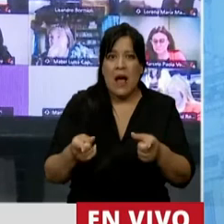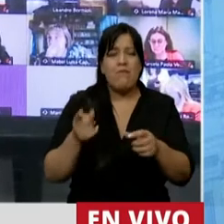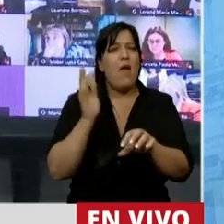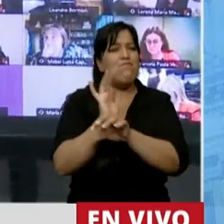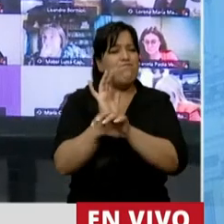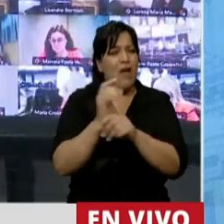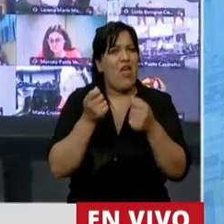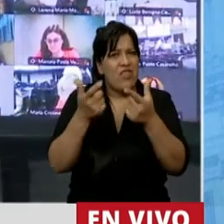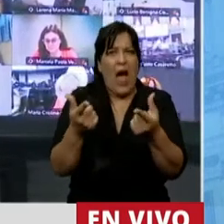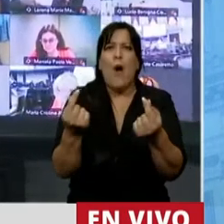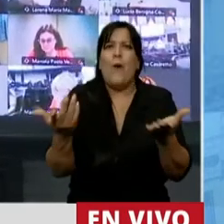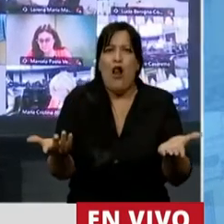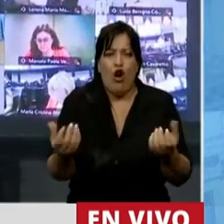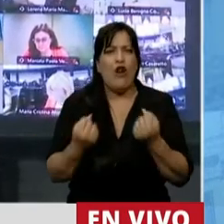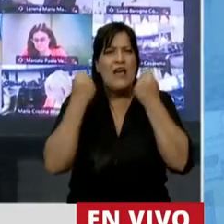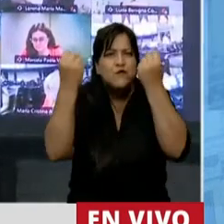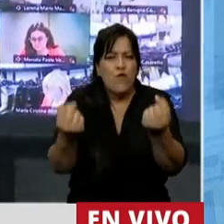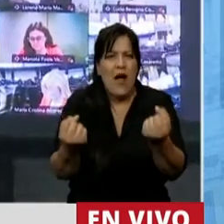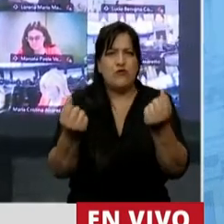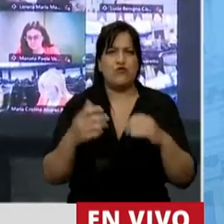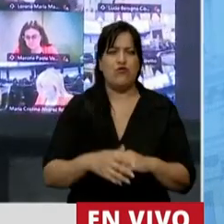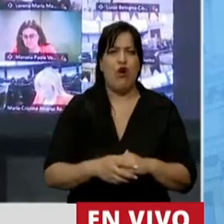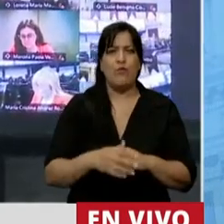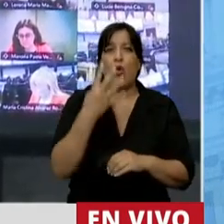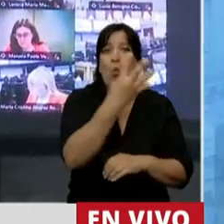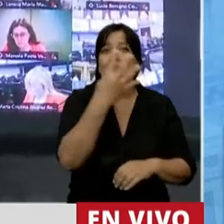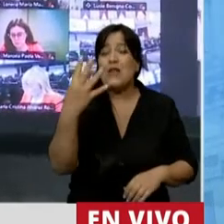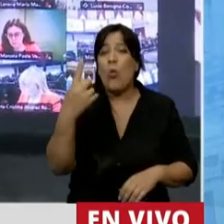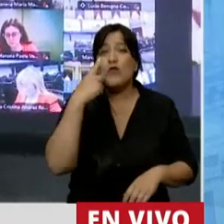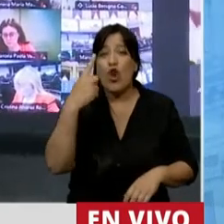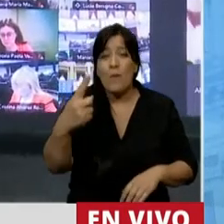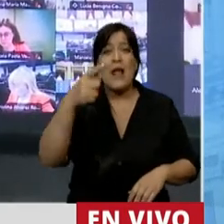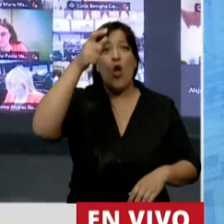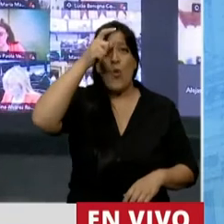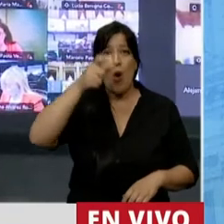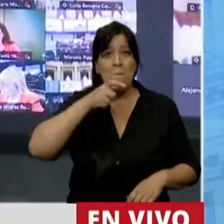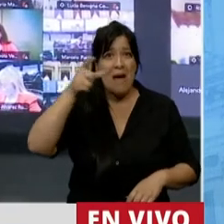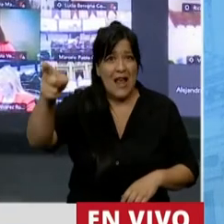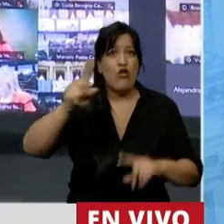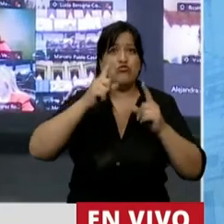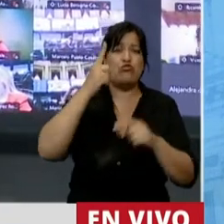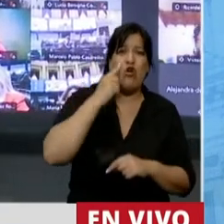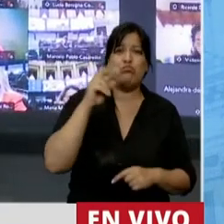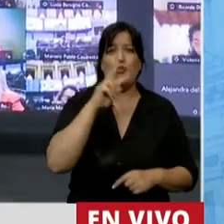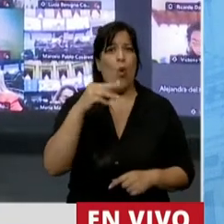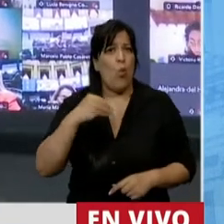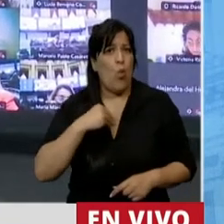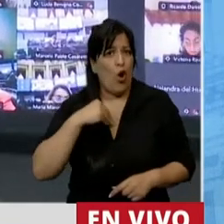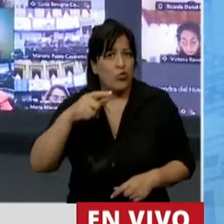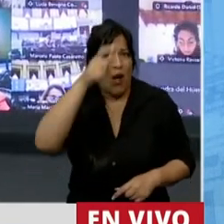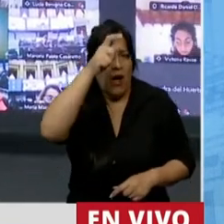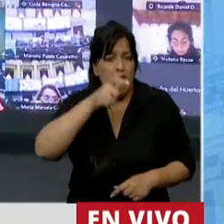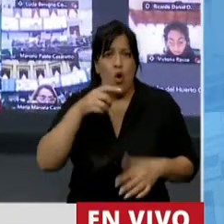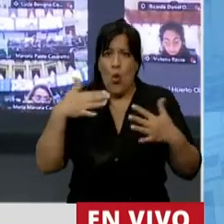valorar el esfuerzo de 44.000 bomberos y bomberas voluntarios que